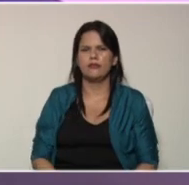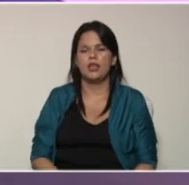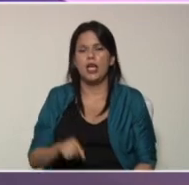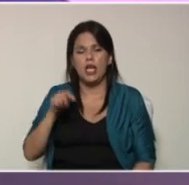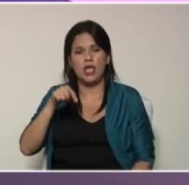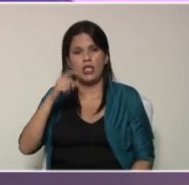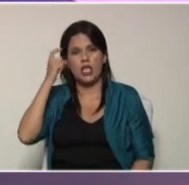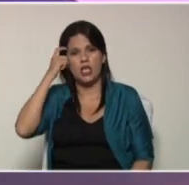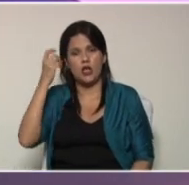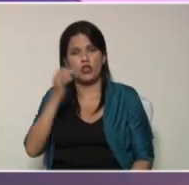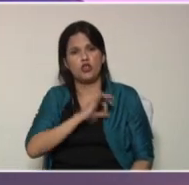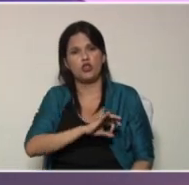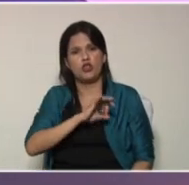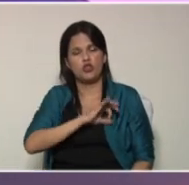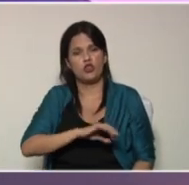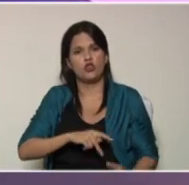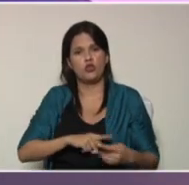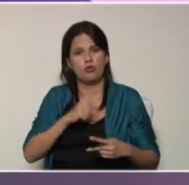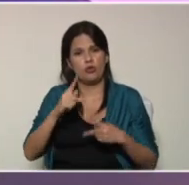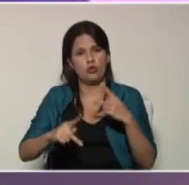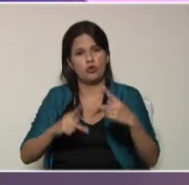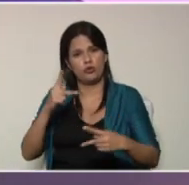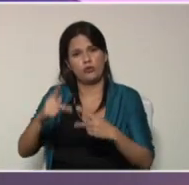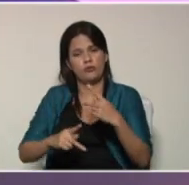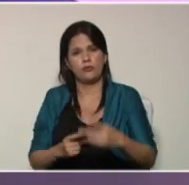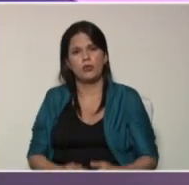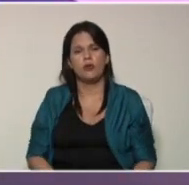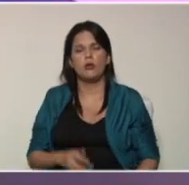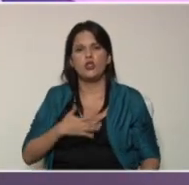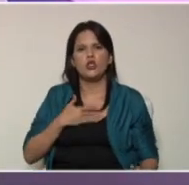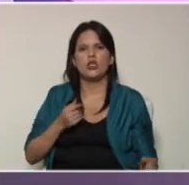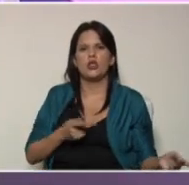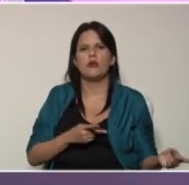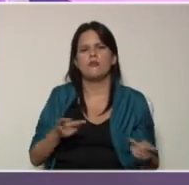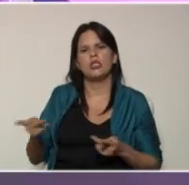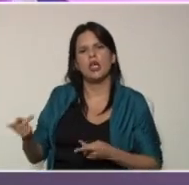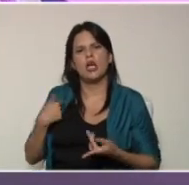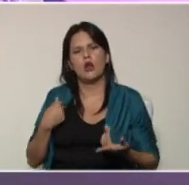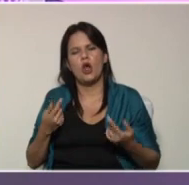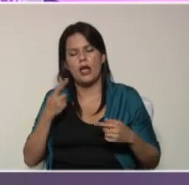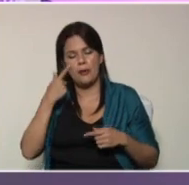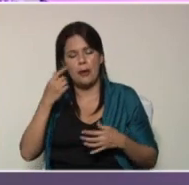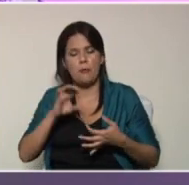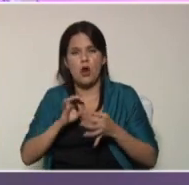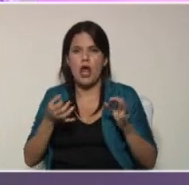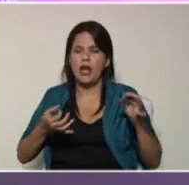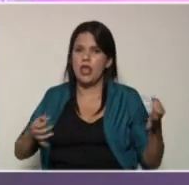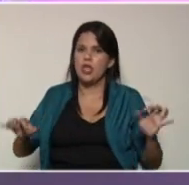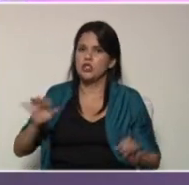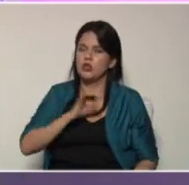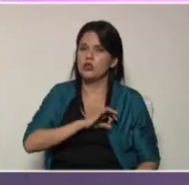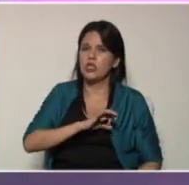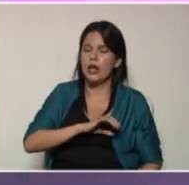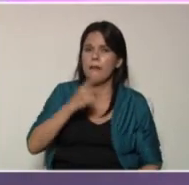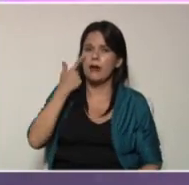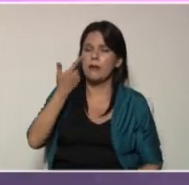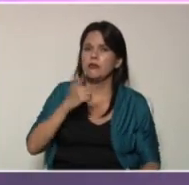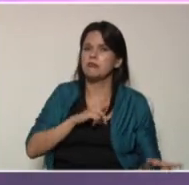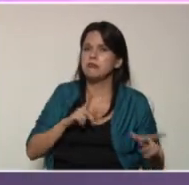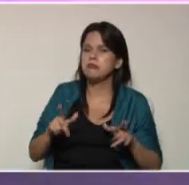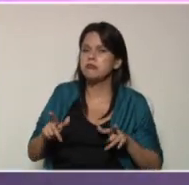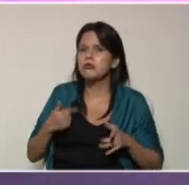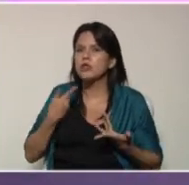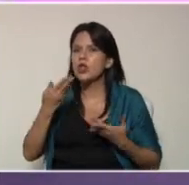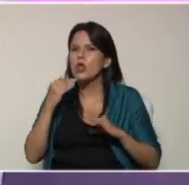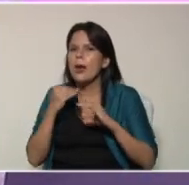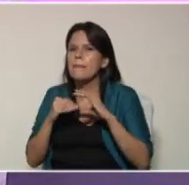jueves socioproductivo es ideal para eso por eso quiero invitarles a que revisemos las redes sociales para ver si ya algunos de ustedes nos